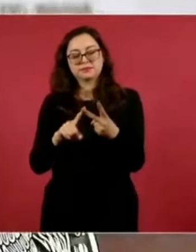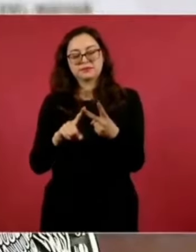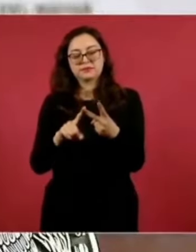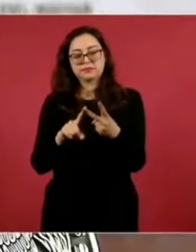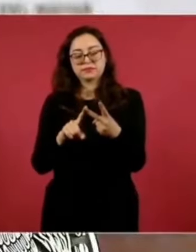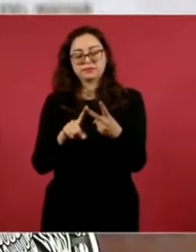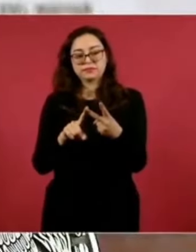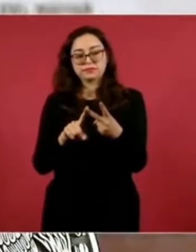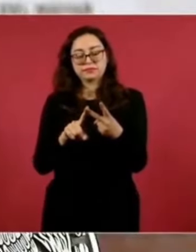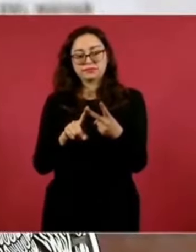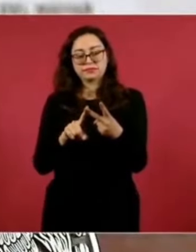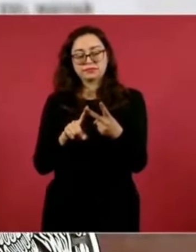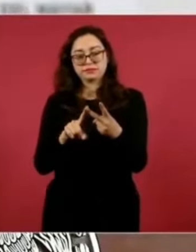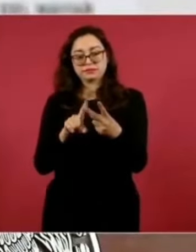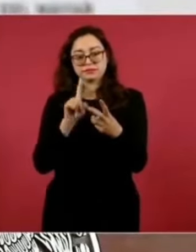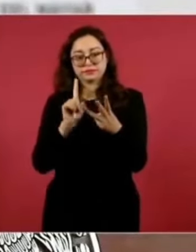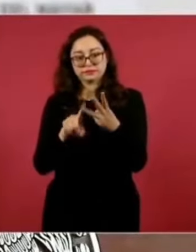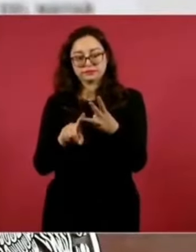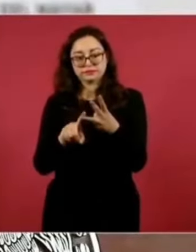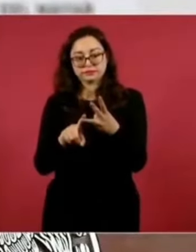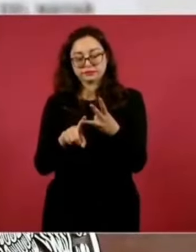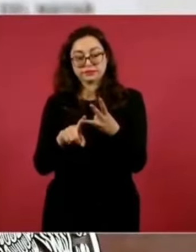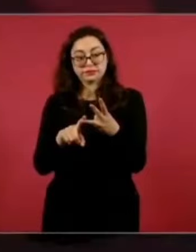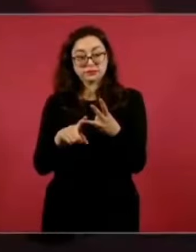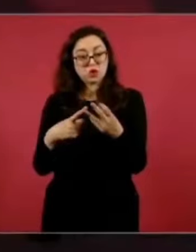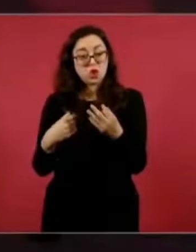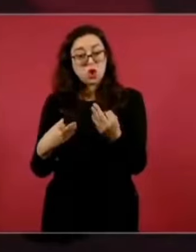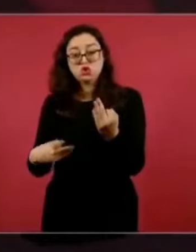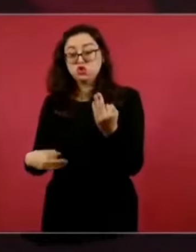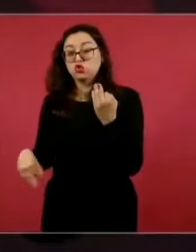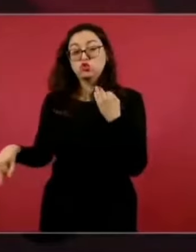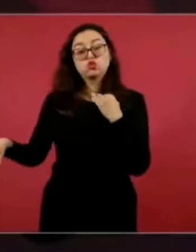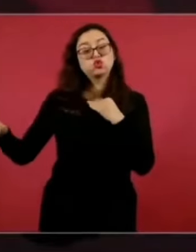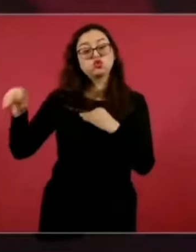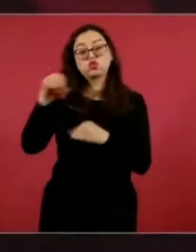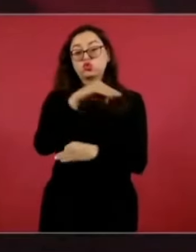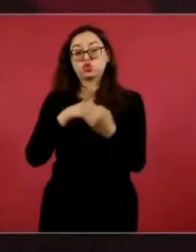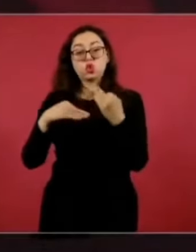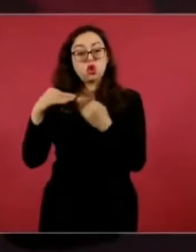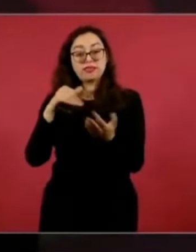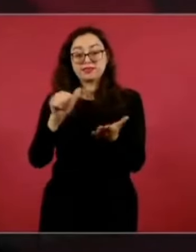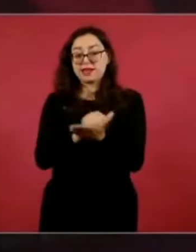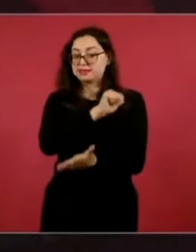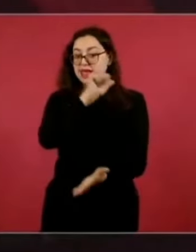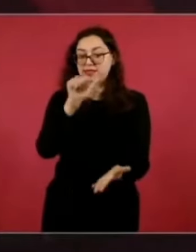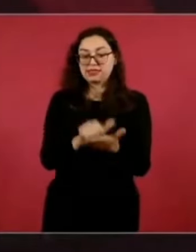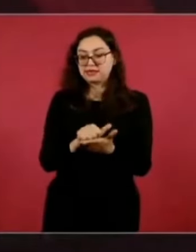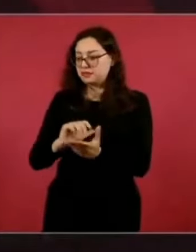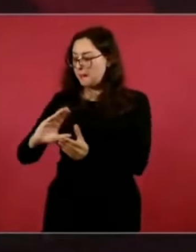se acopien las actas,